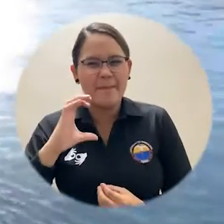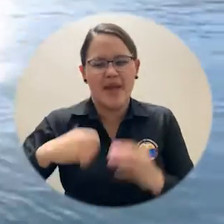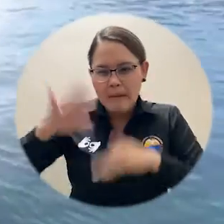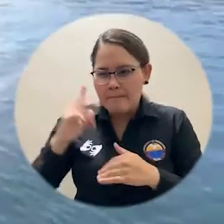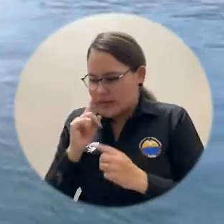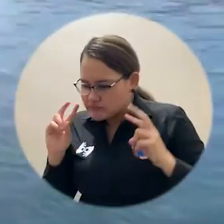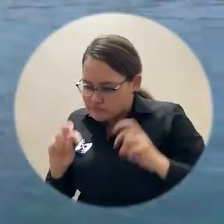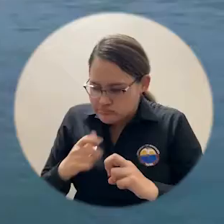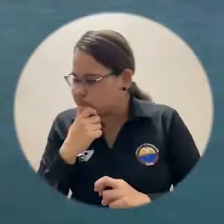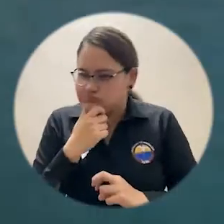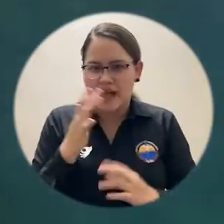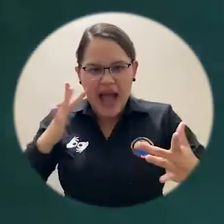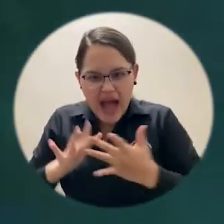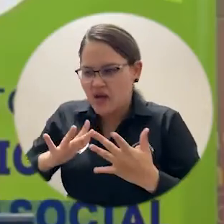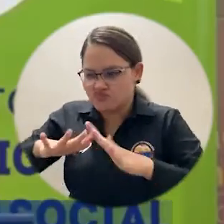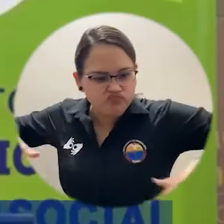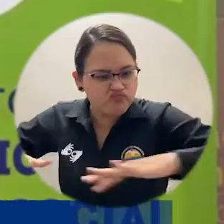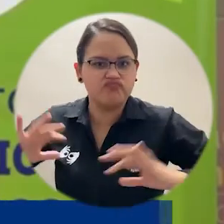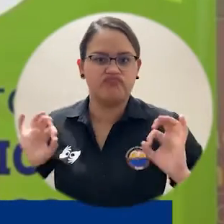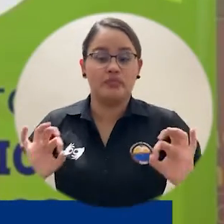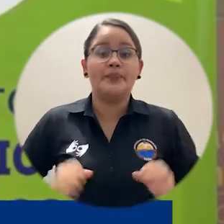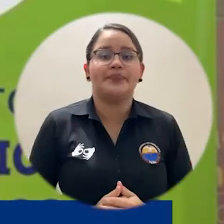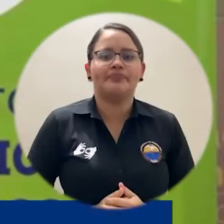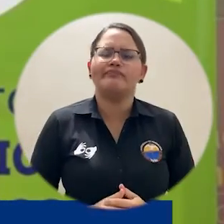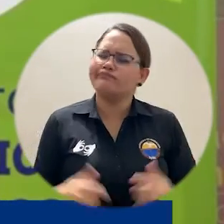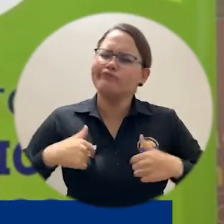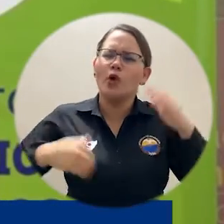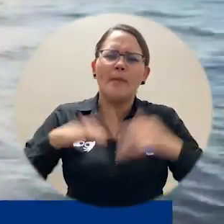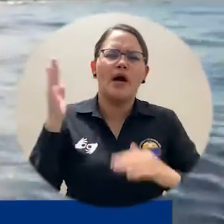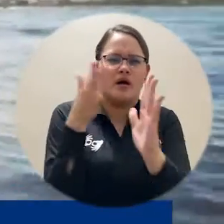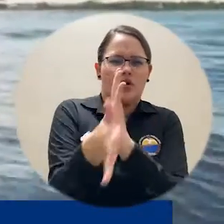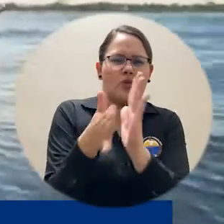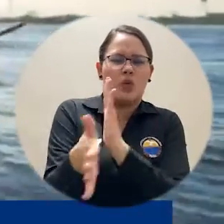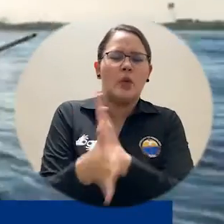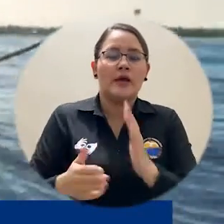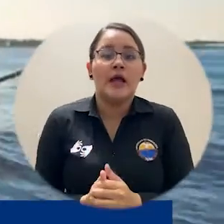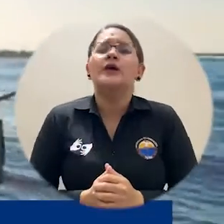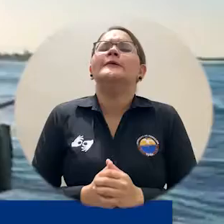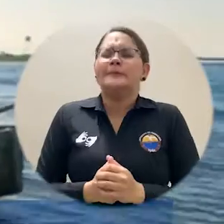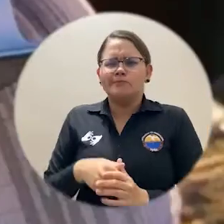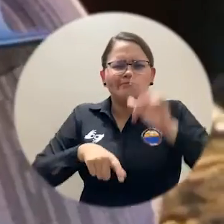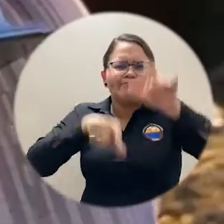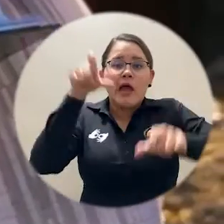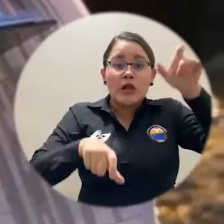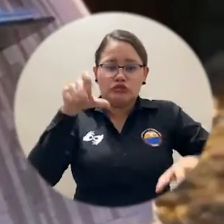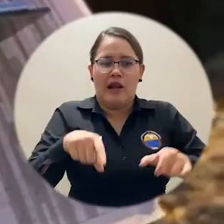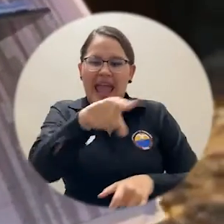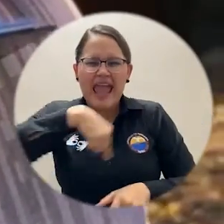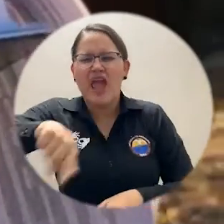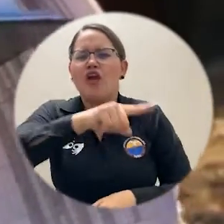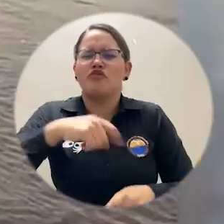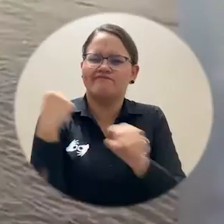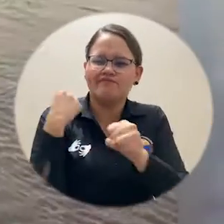geográfico y por ende las especies. En particular, quiero hacer referencia a los pescadores y los pescadores artesanales quienes con su